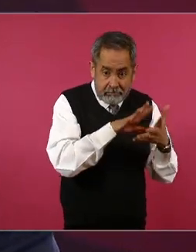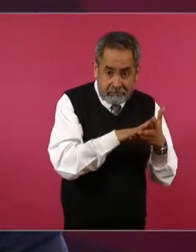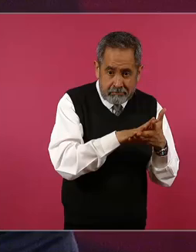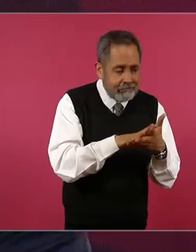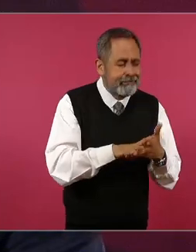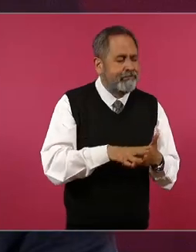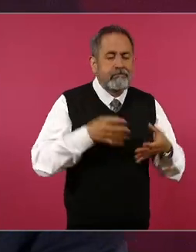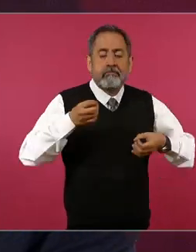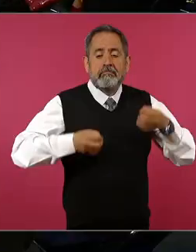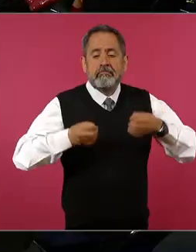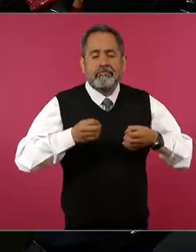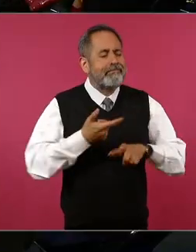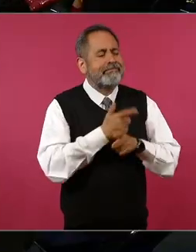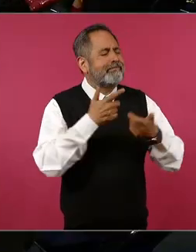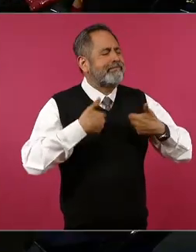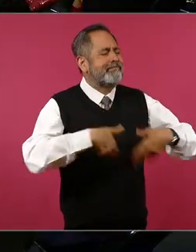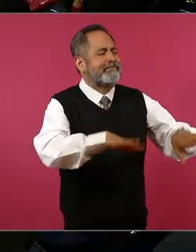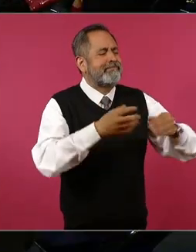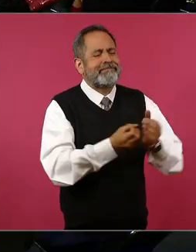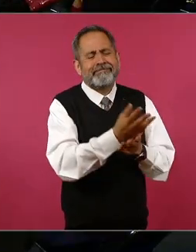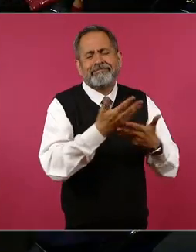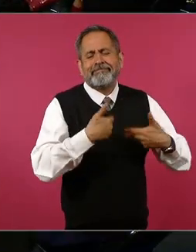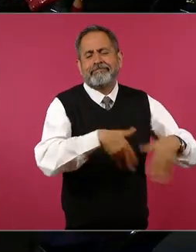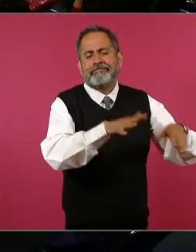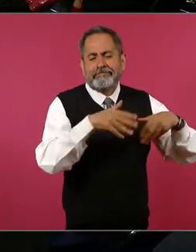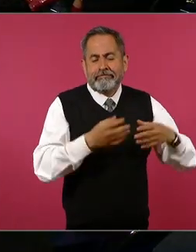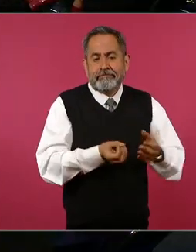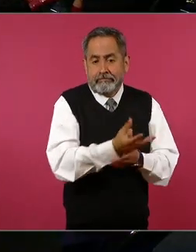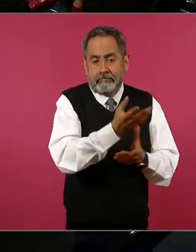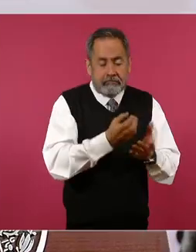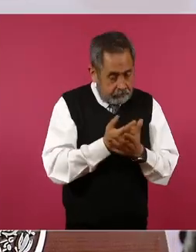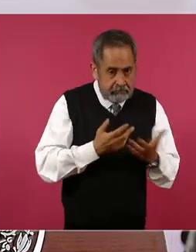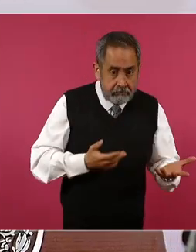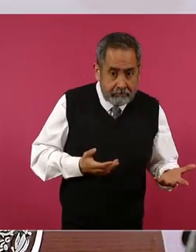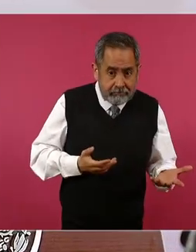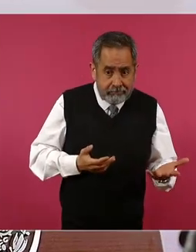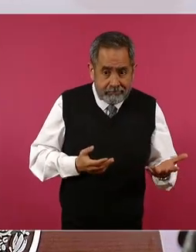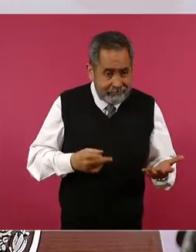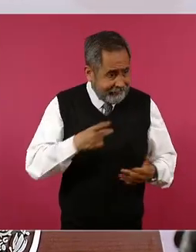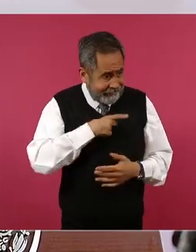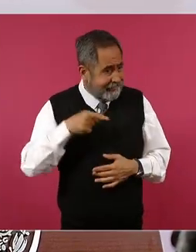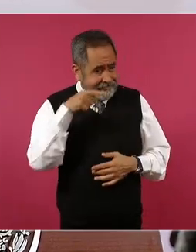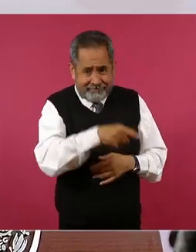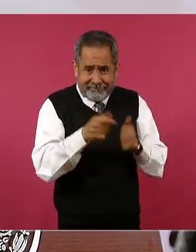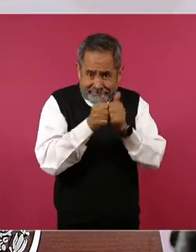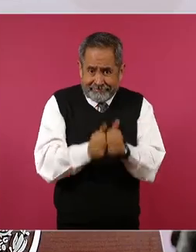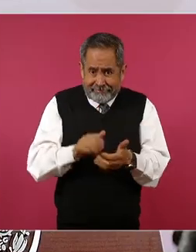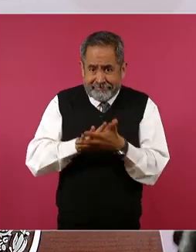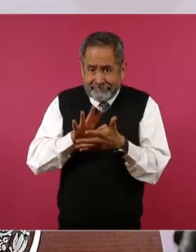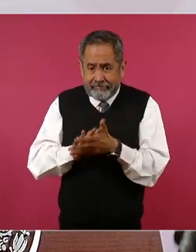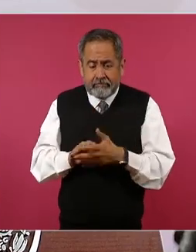debía estar en la cárcel.